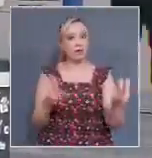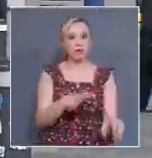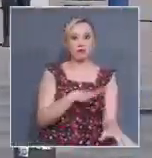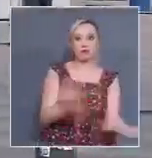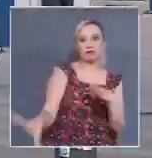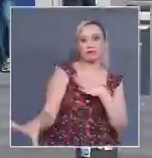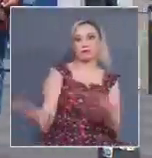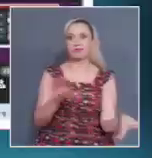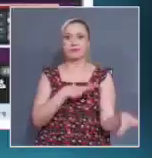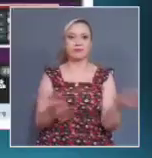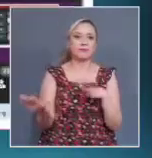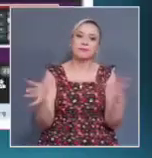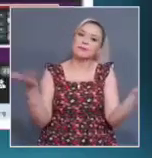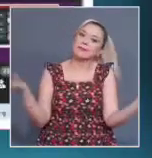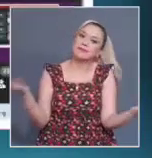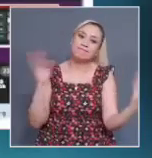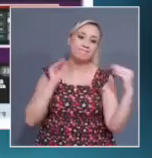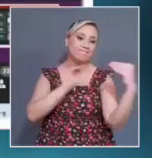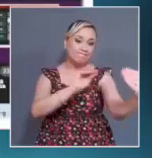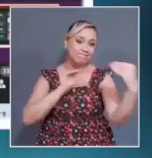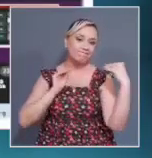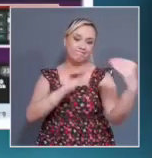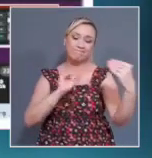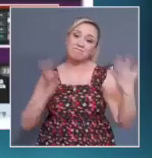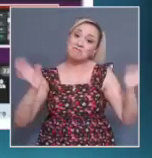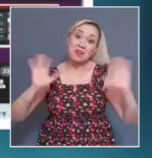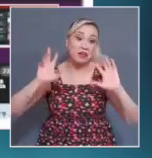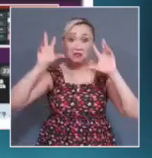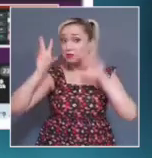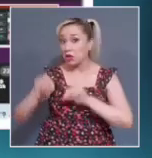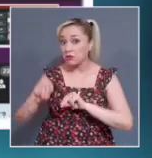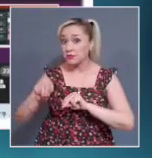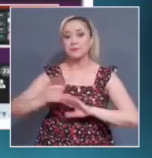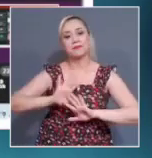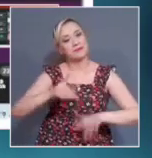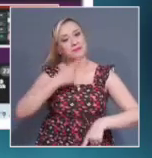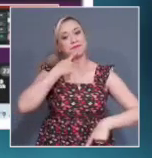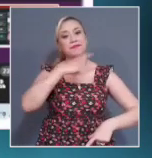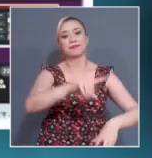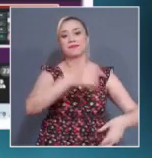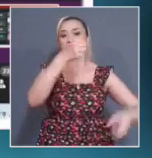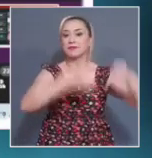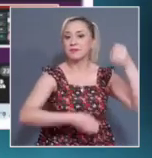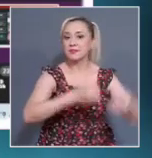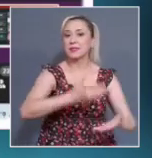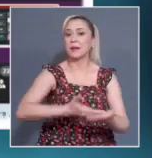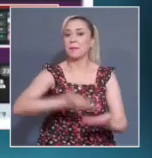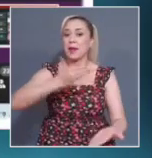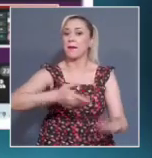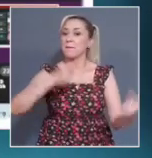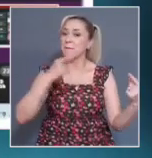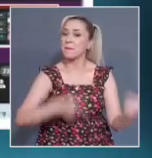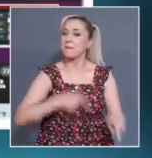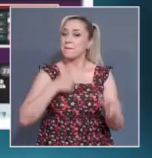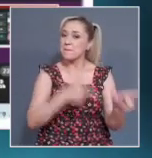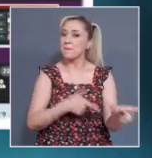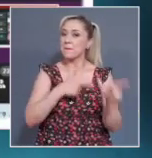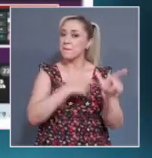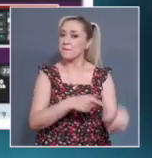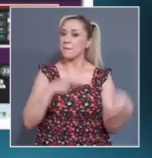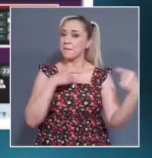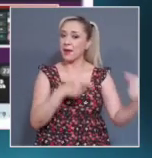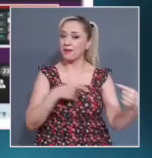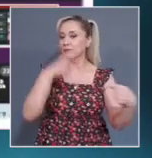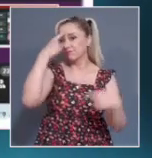mucho litigio. Que no debemos dar por descontado y tenemos que seguir construyendo la defensa social y la